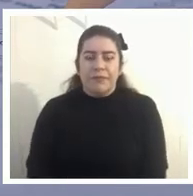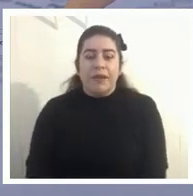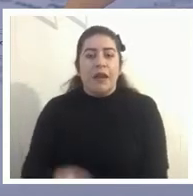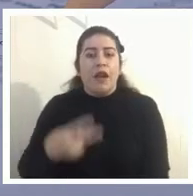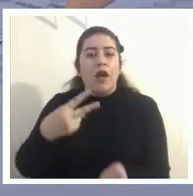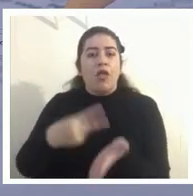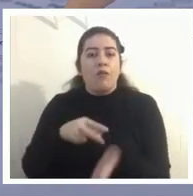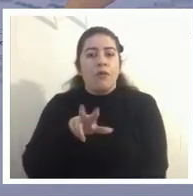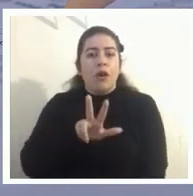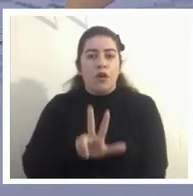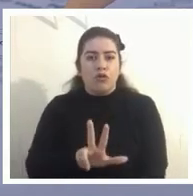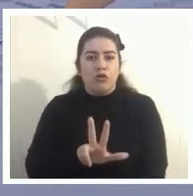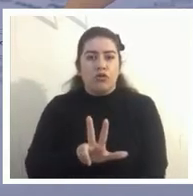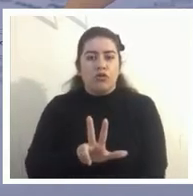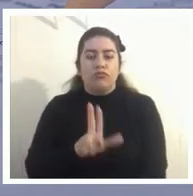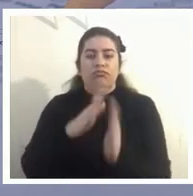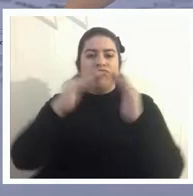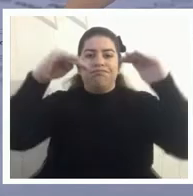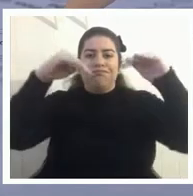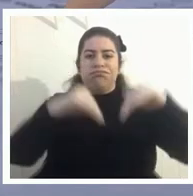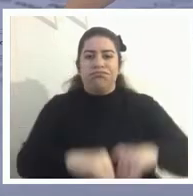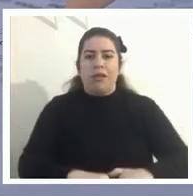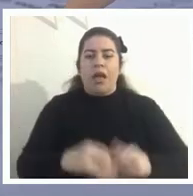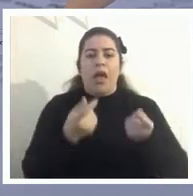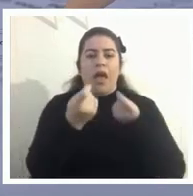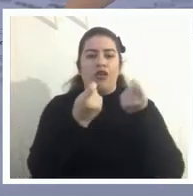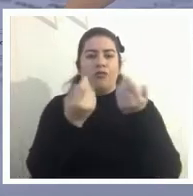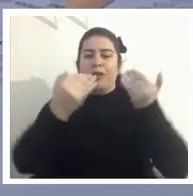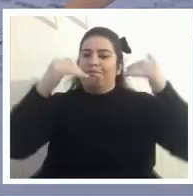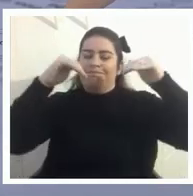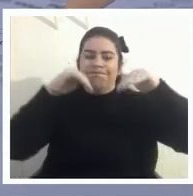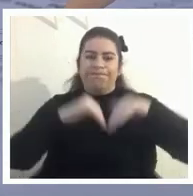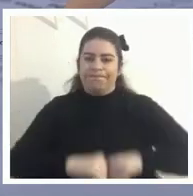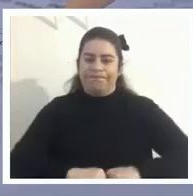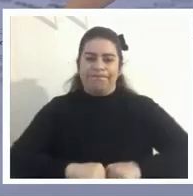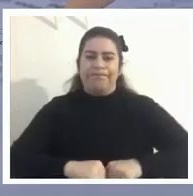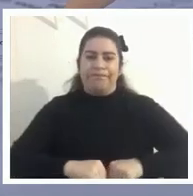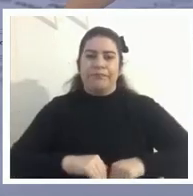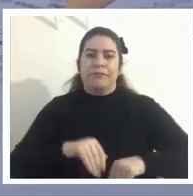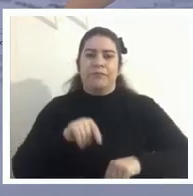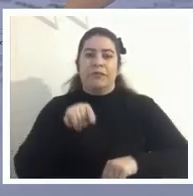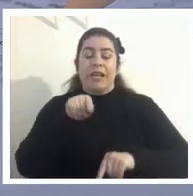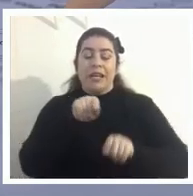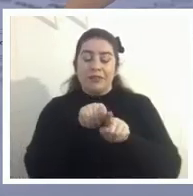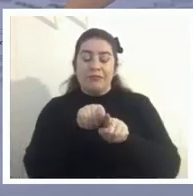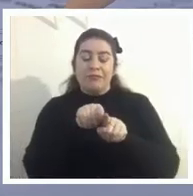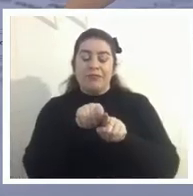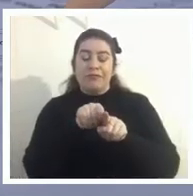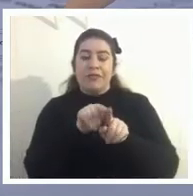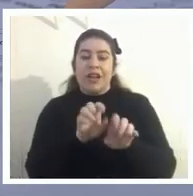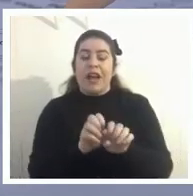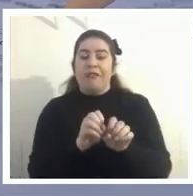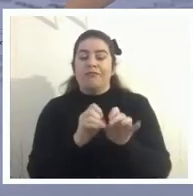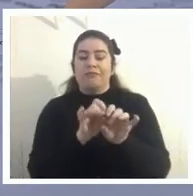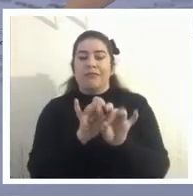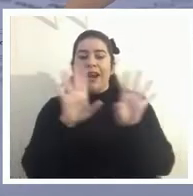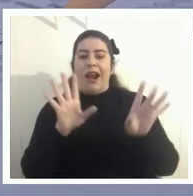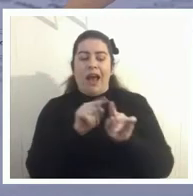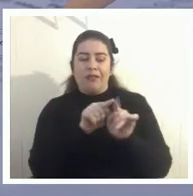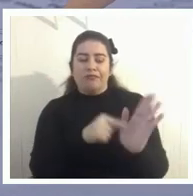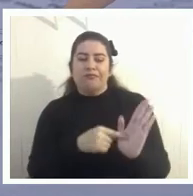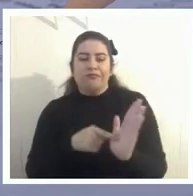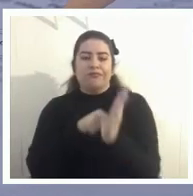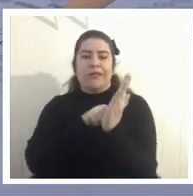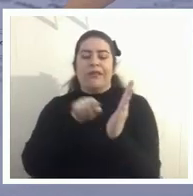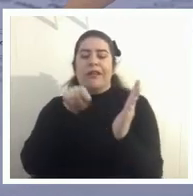estuvo este desplome financiero y fue una indicación clara de los problemas del neoliberalismo